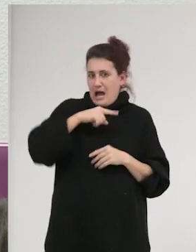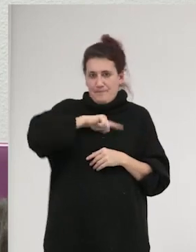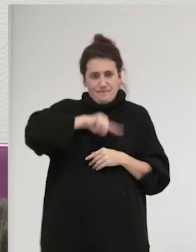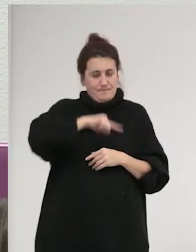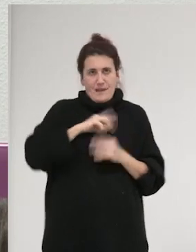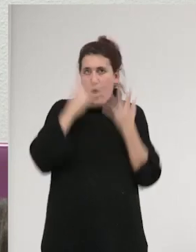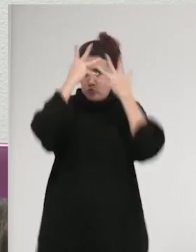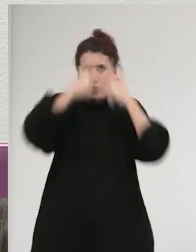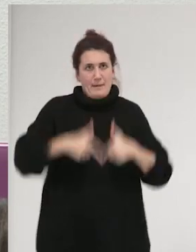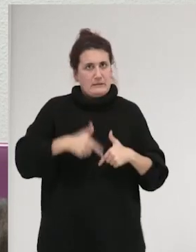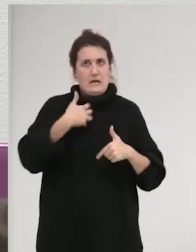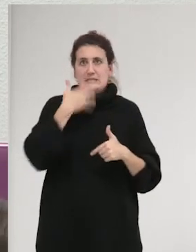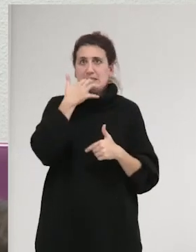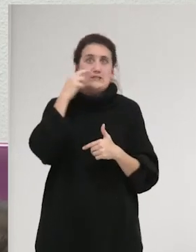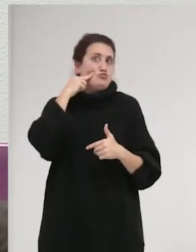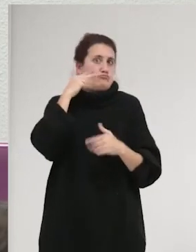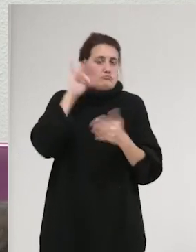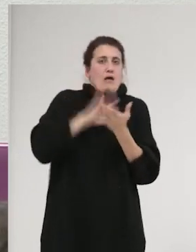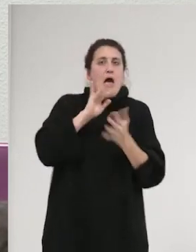y normales ante el pánico,